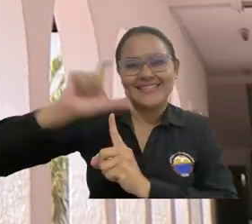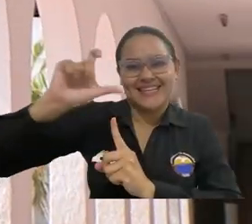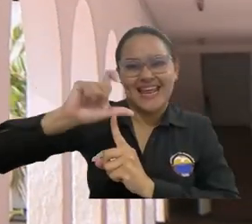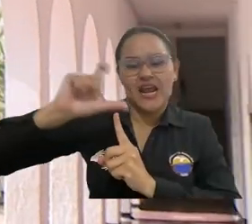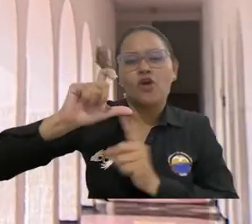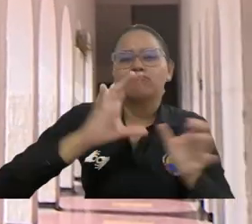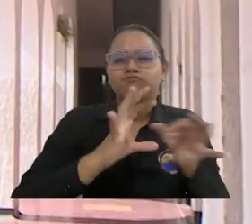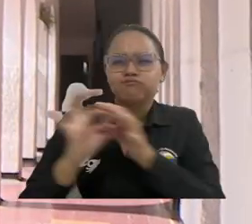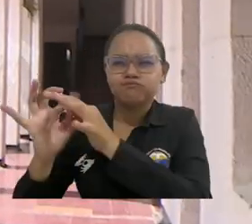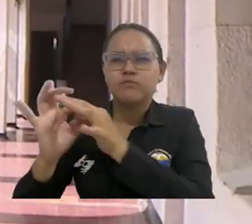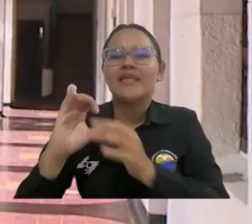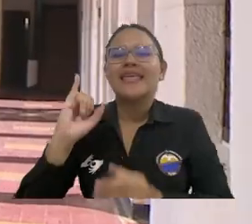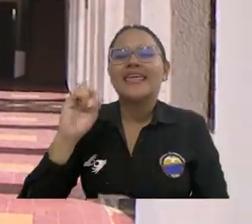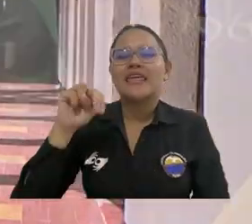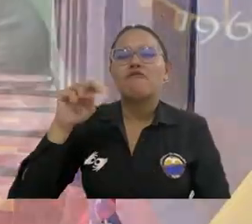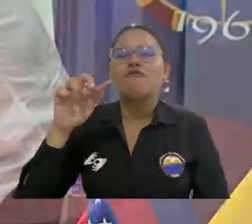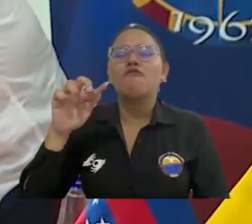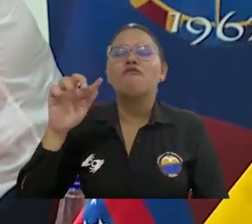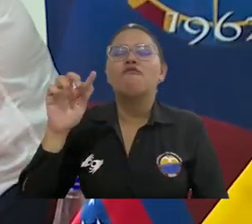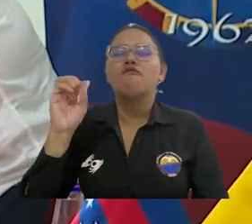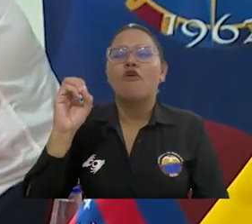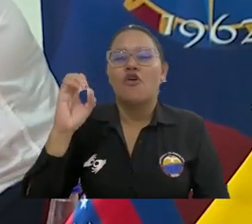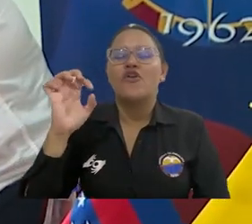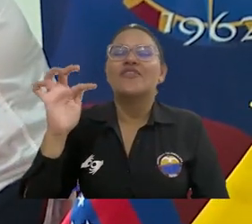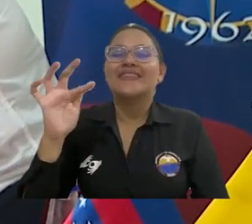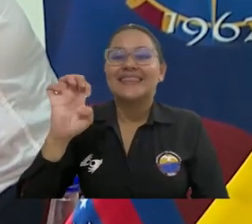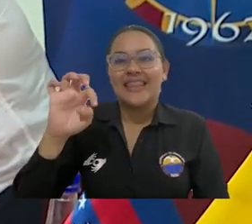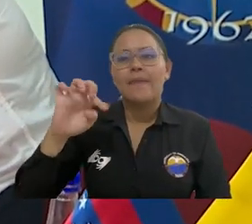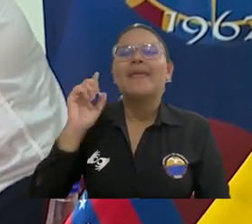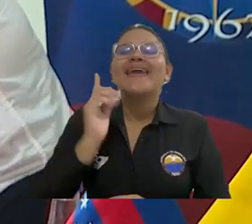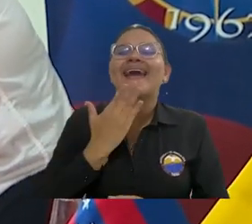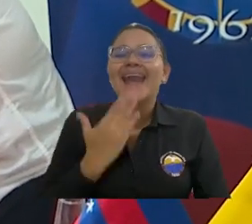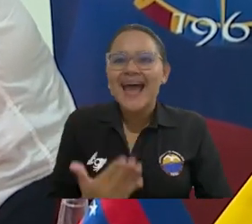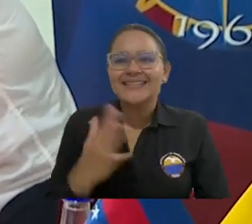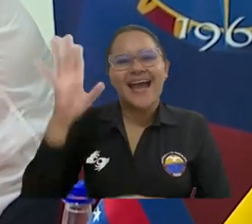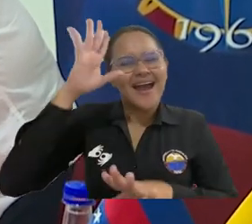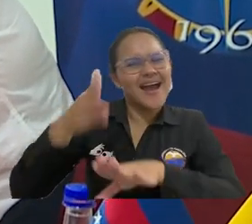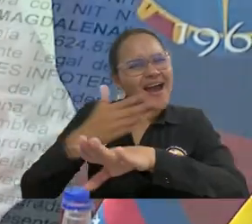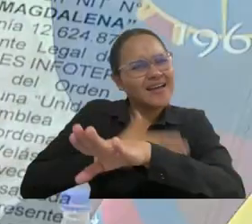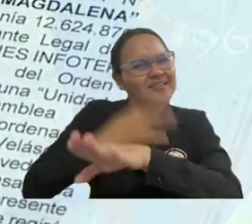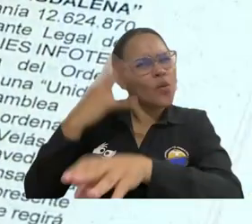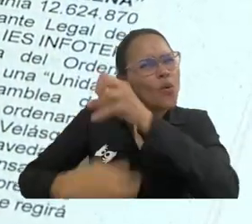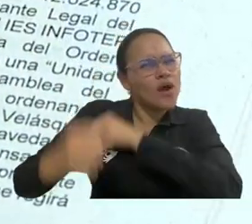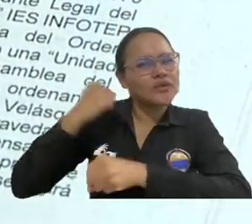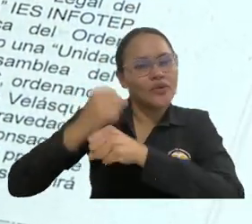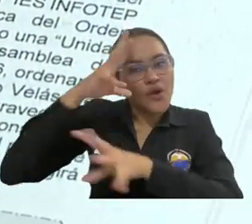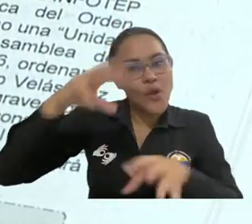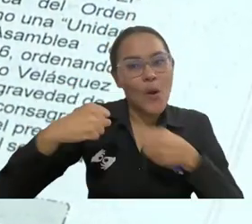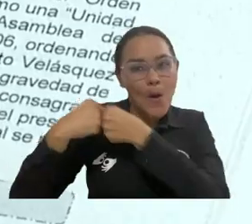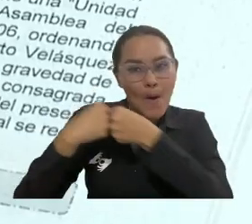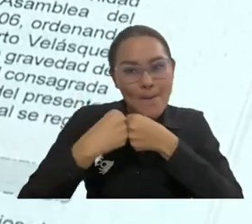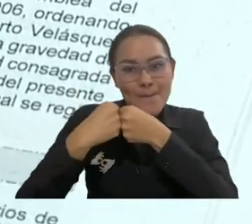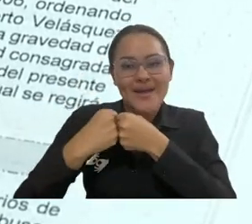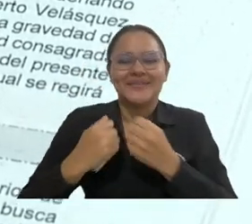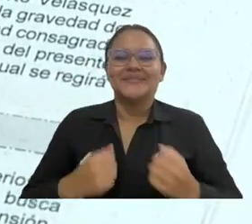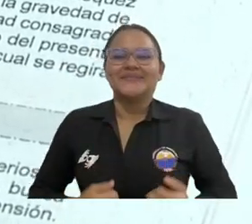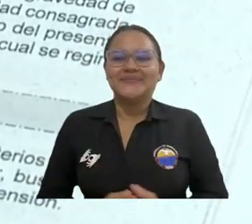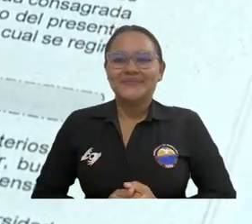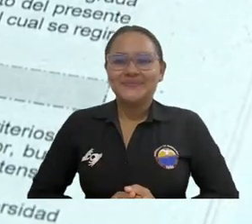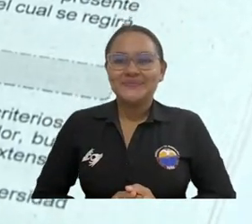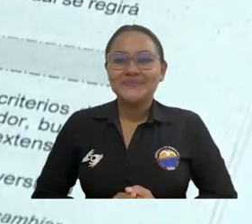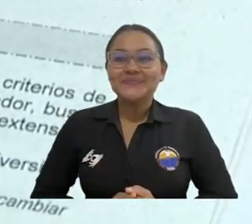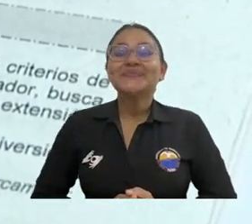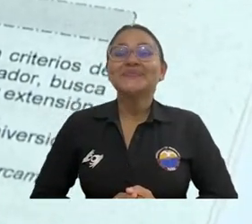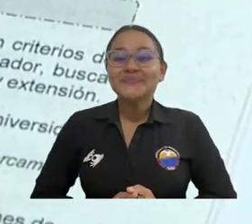por intermedio del Infotep gracias a la renovación del convenio que desde hace cuatro años firmaron ambas instituciones. El